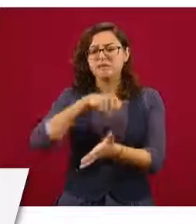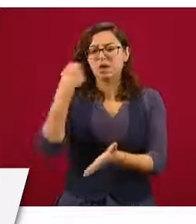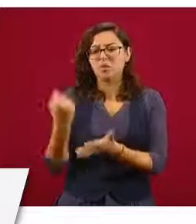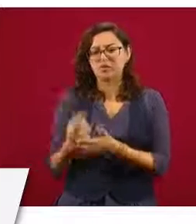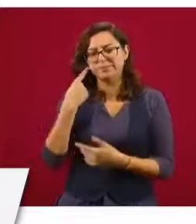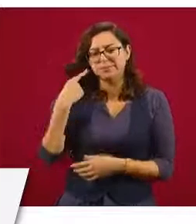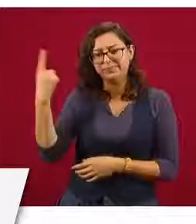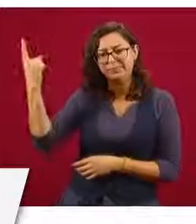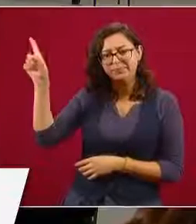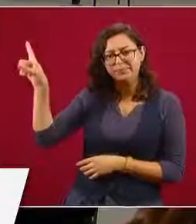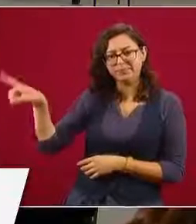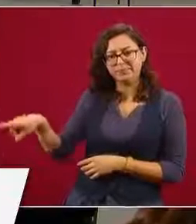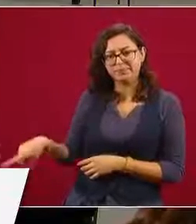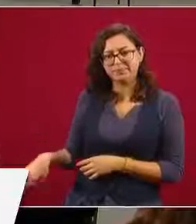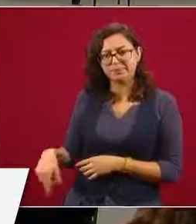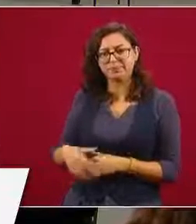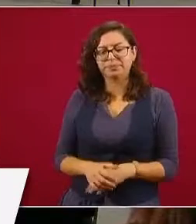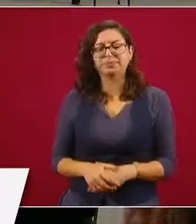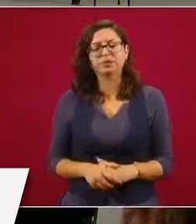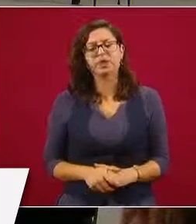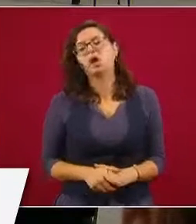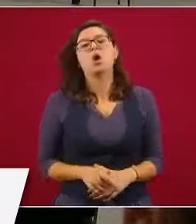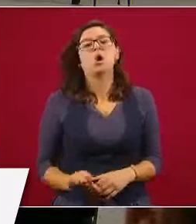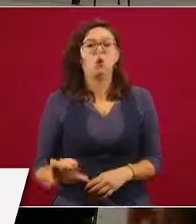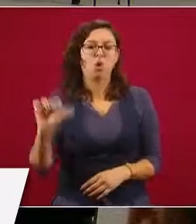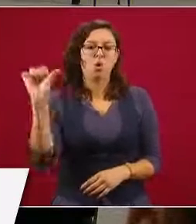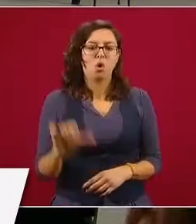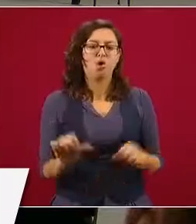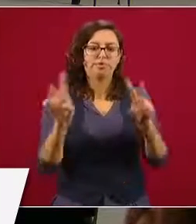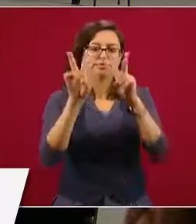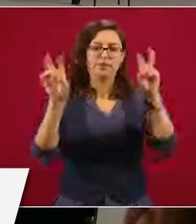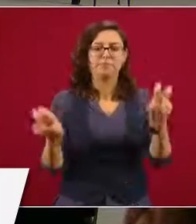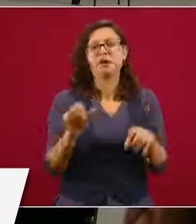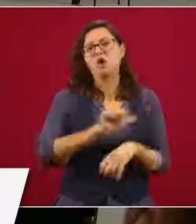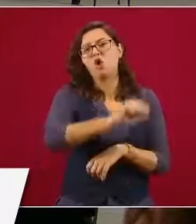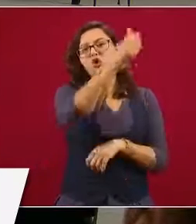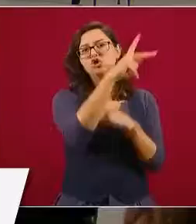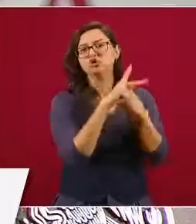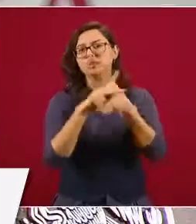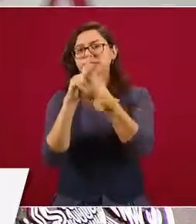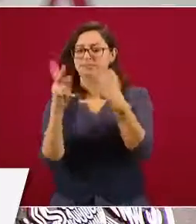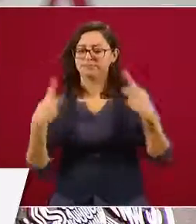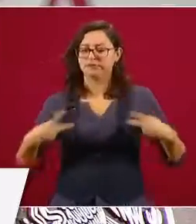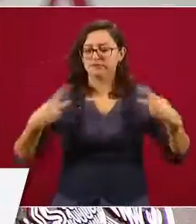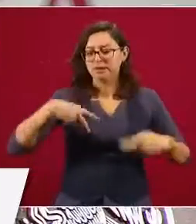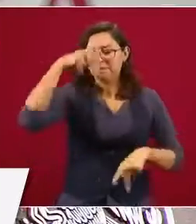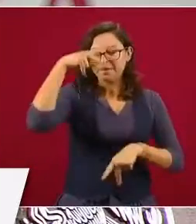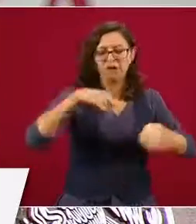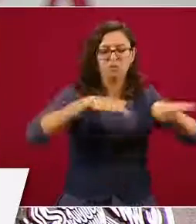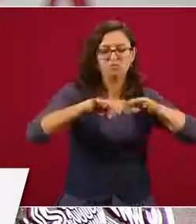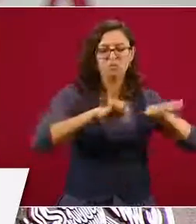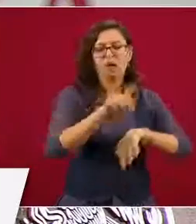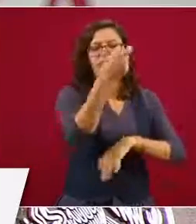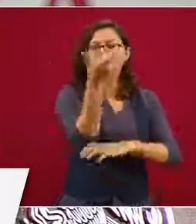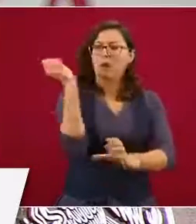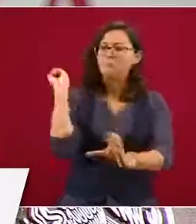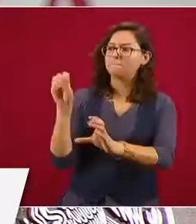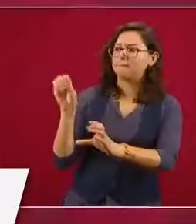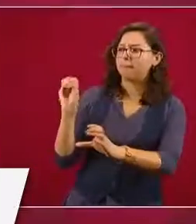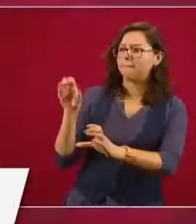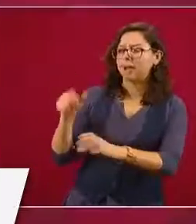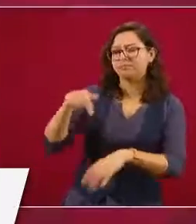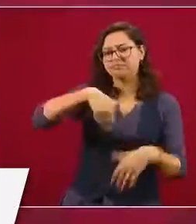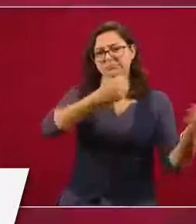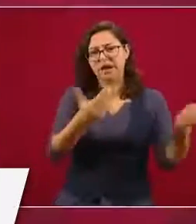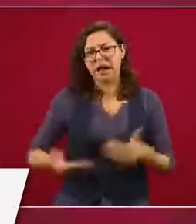Toca remesas. El día de hoy presentamos como cada mes las remesas para que nuestras paisanas y